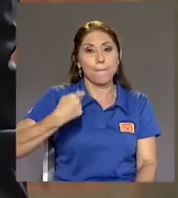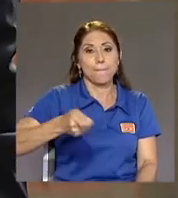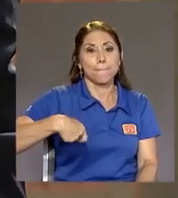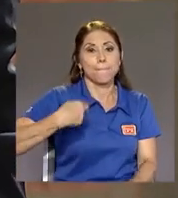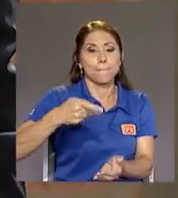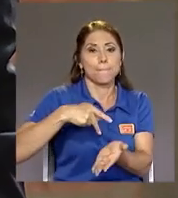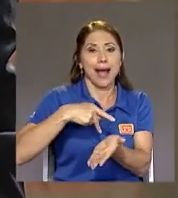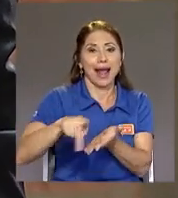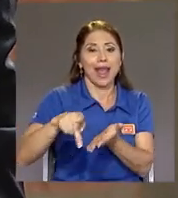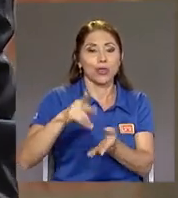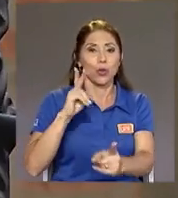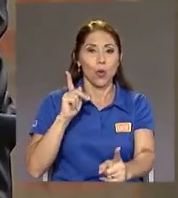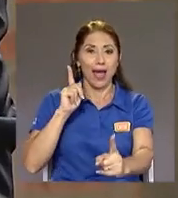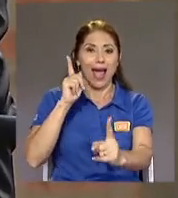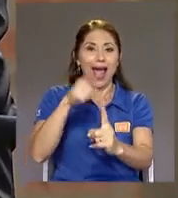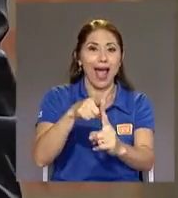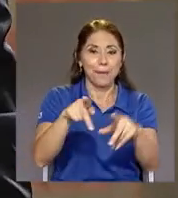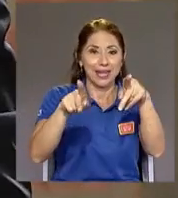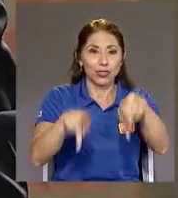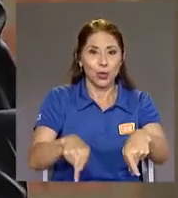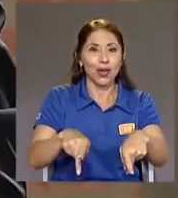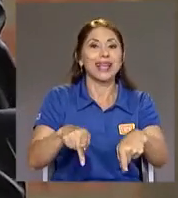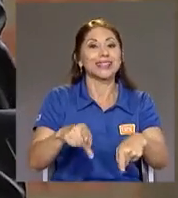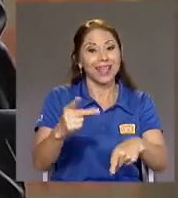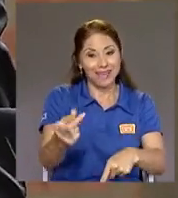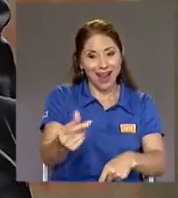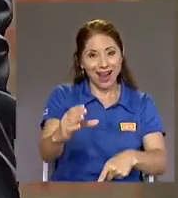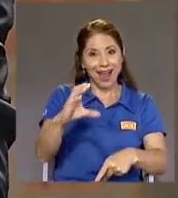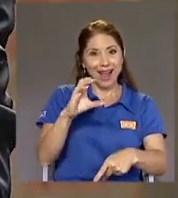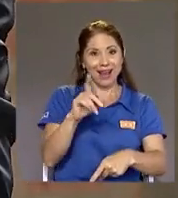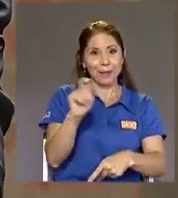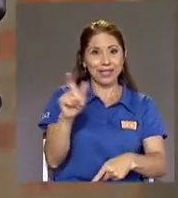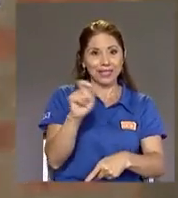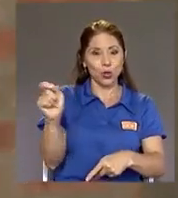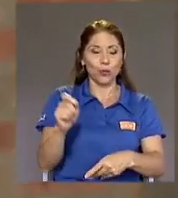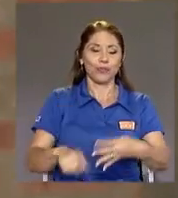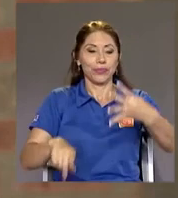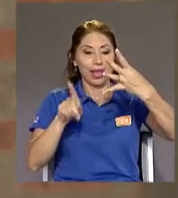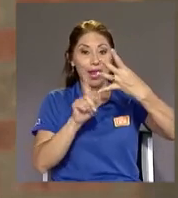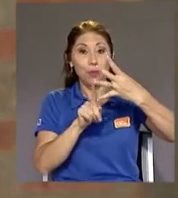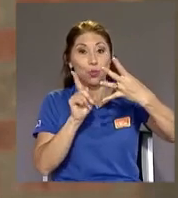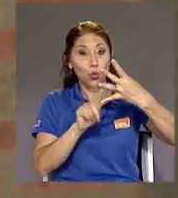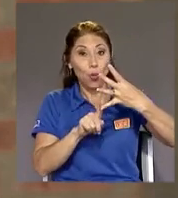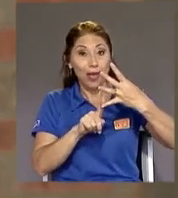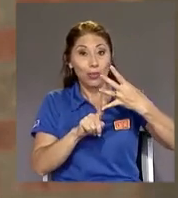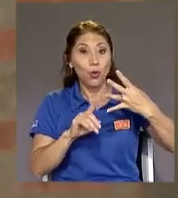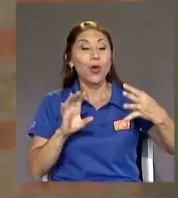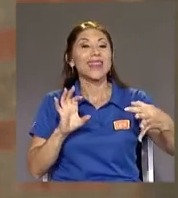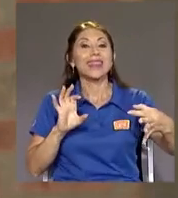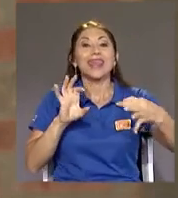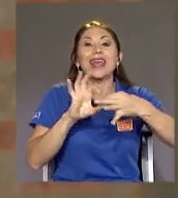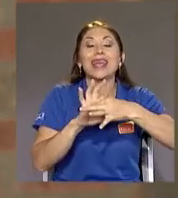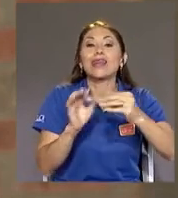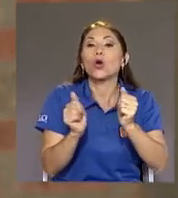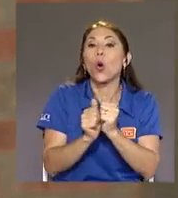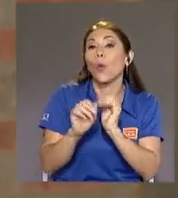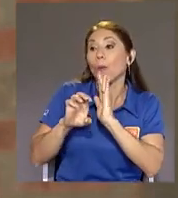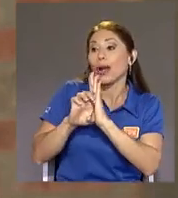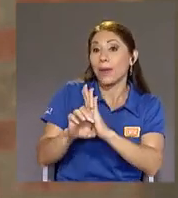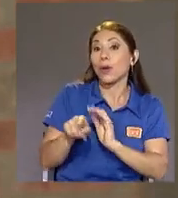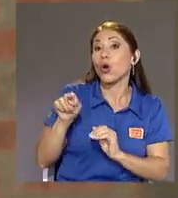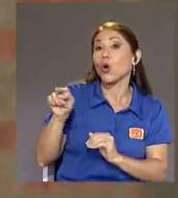personas Que van a disfrutar La pensión El punto cuatro Tiene que ver con Por ejemplo Lo que usted tiene ahorrado En su pensión